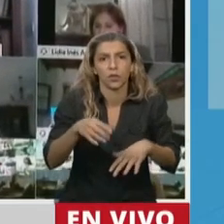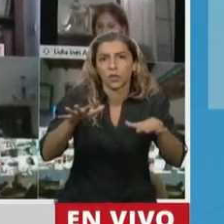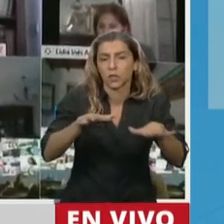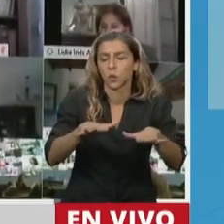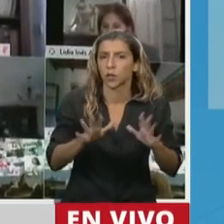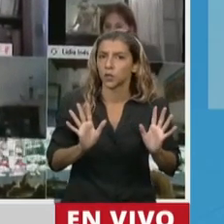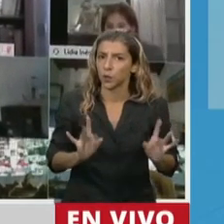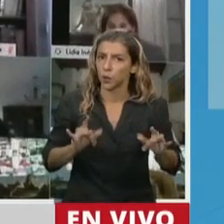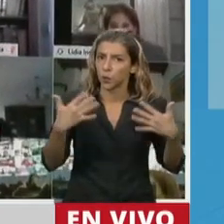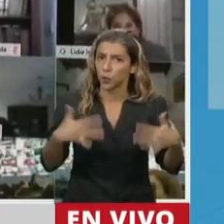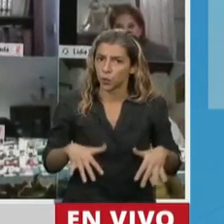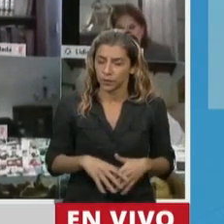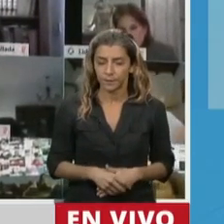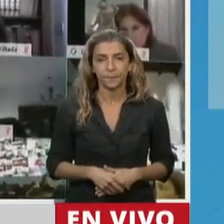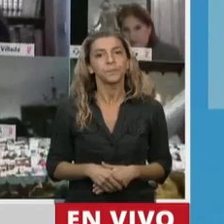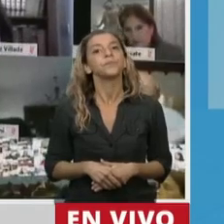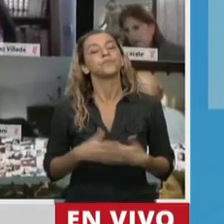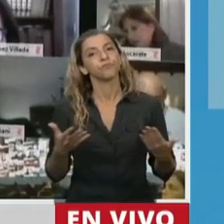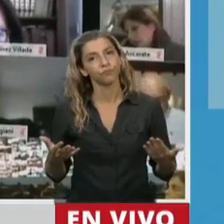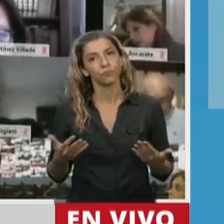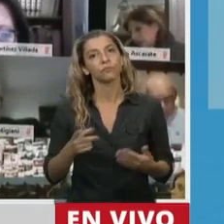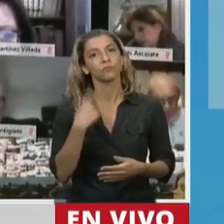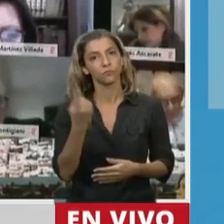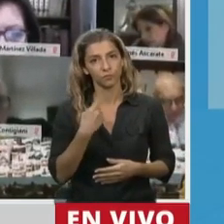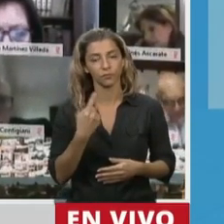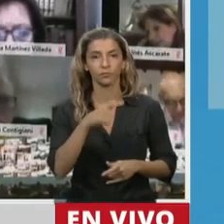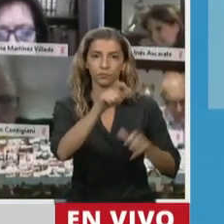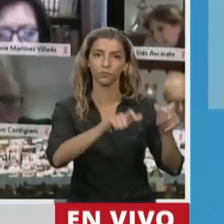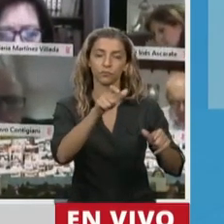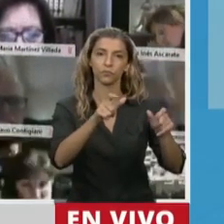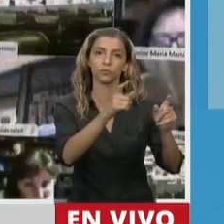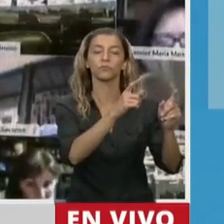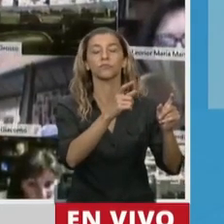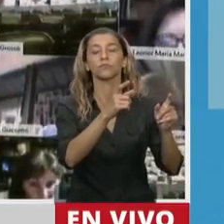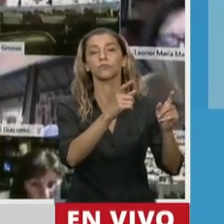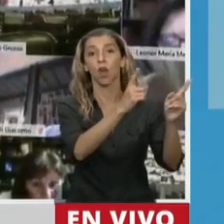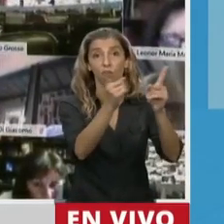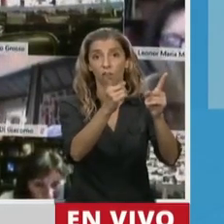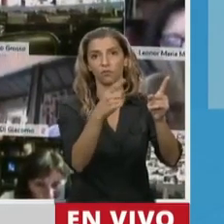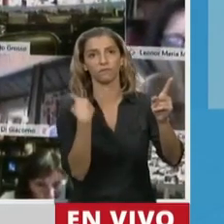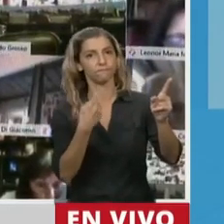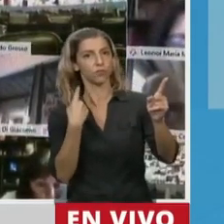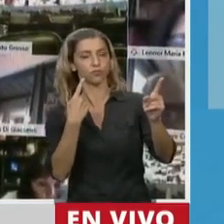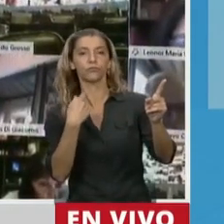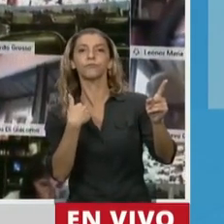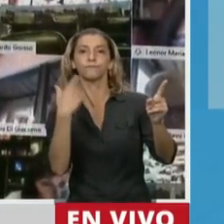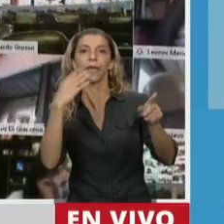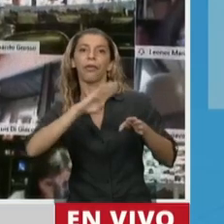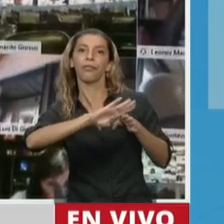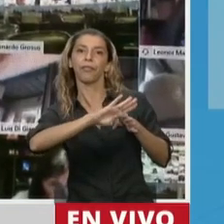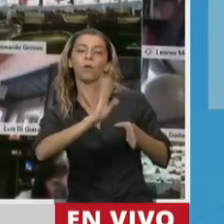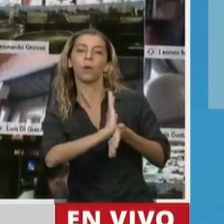herramientas tecnológicas para el ejercicio de su tarea intentando transmitir contenidos en este